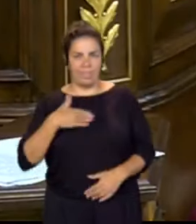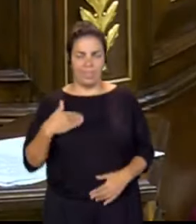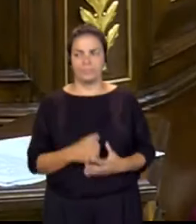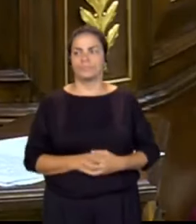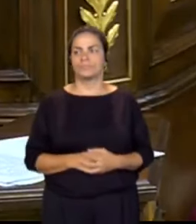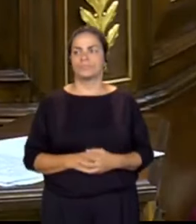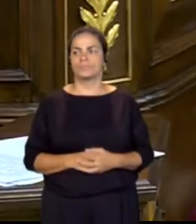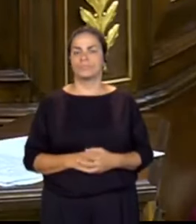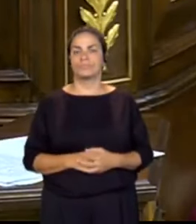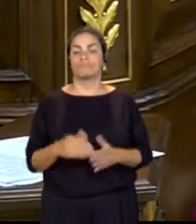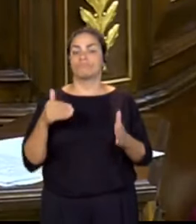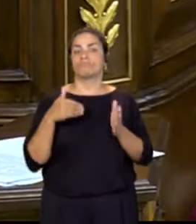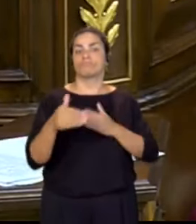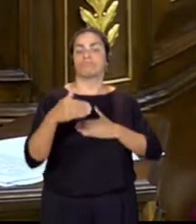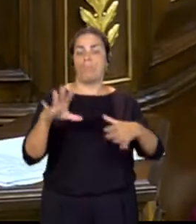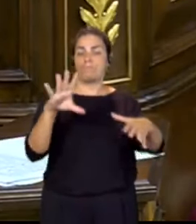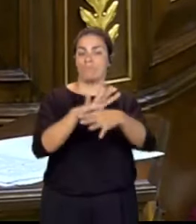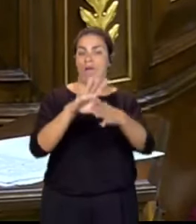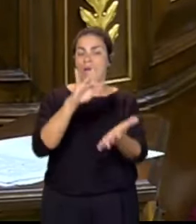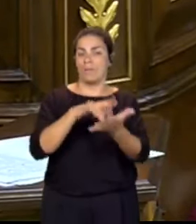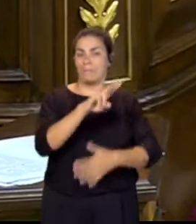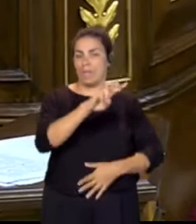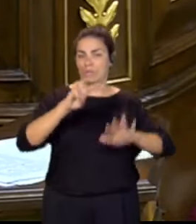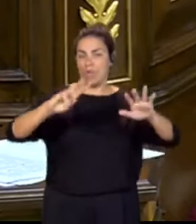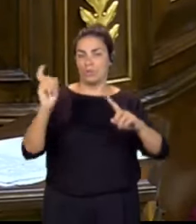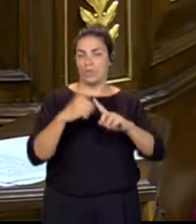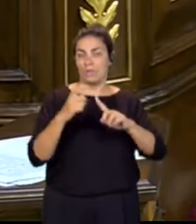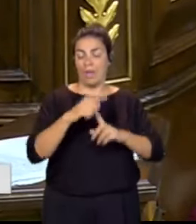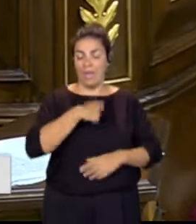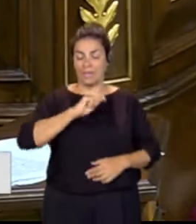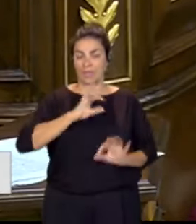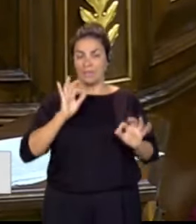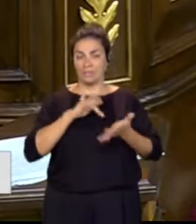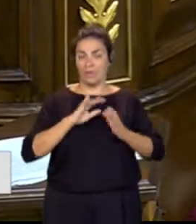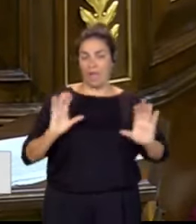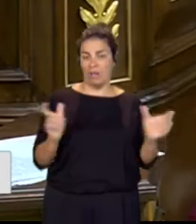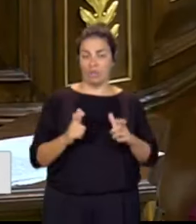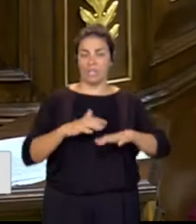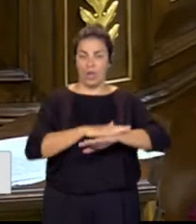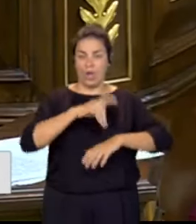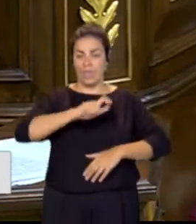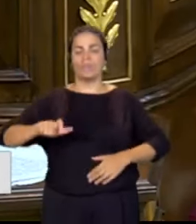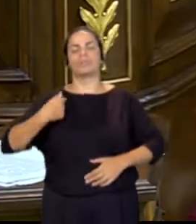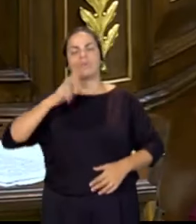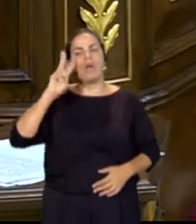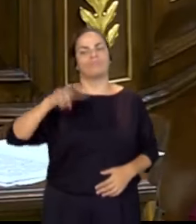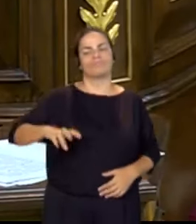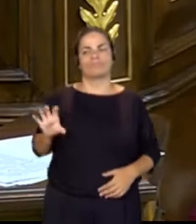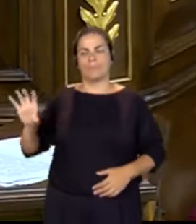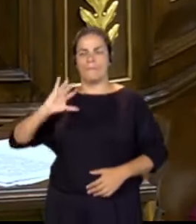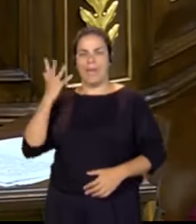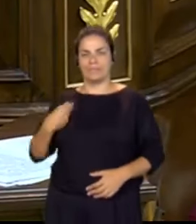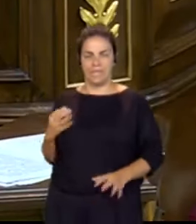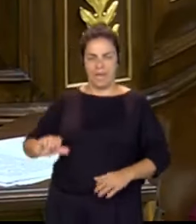El próximo martes 28 de mayo España aprobará en su Consejo de Ministros el reconocimiento al Estado de Palestina.